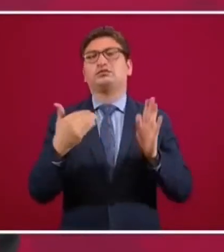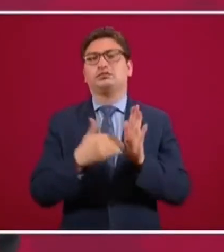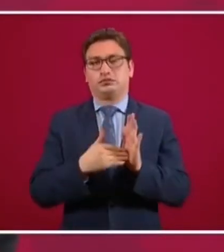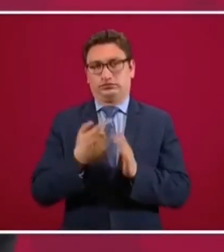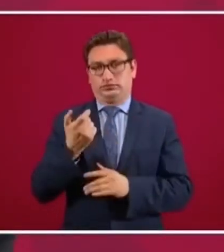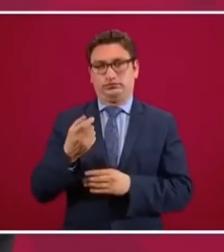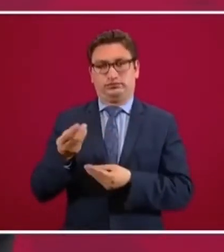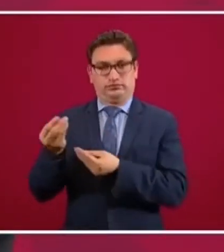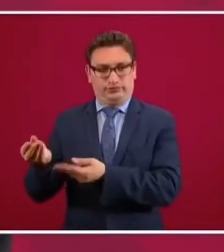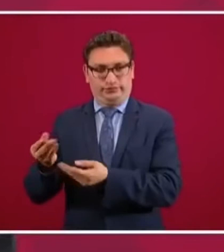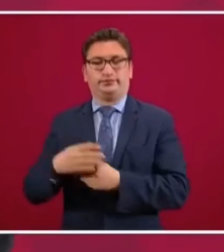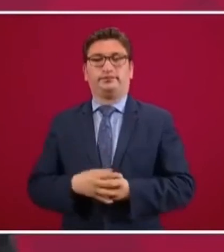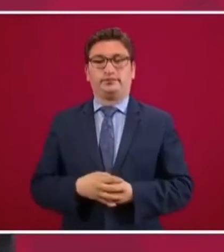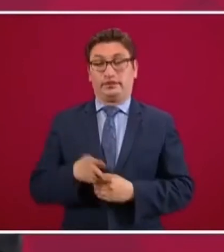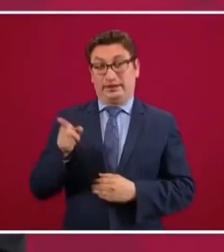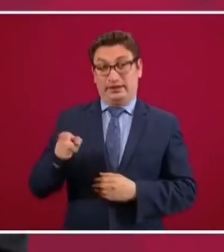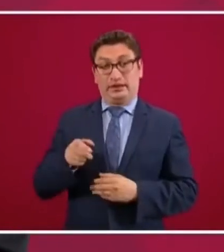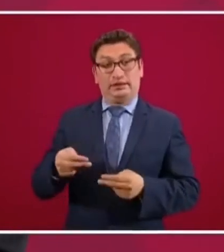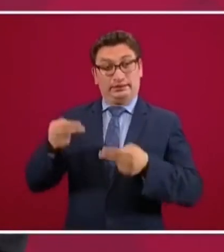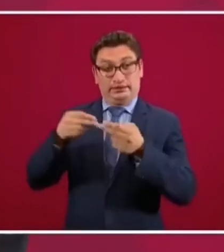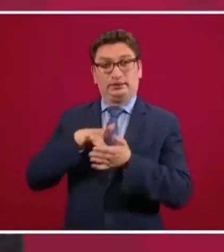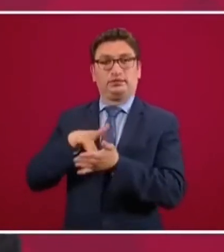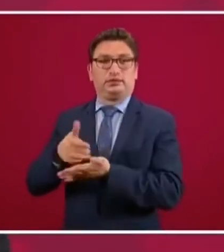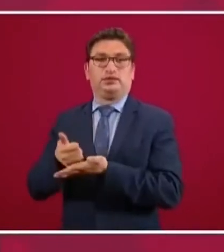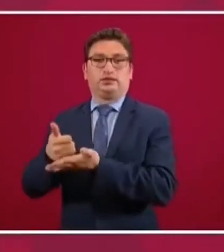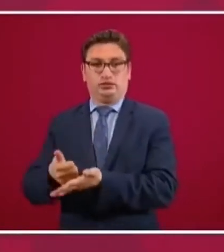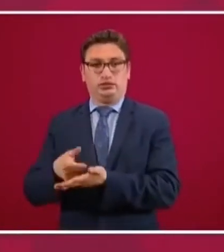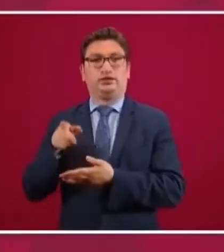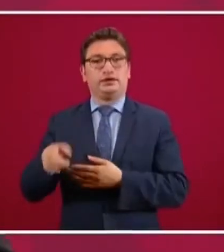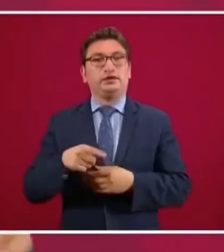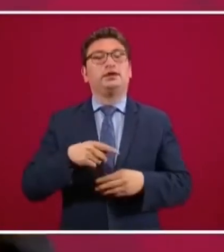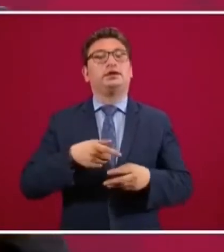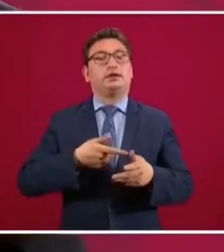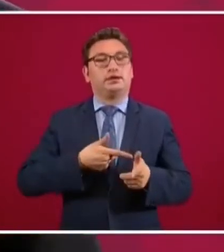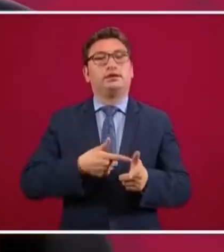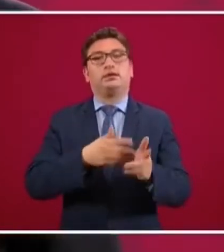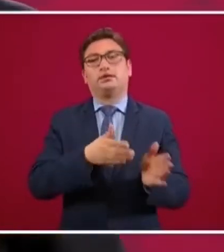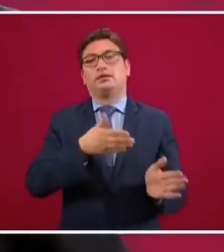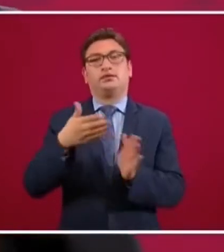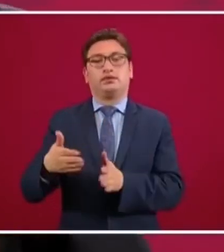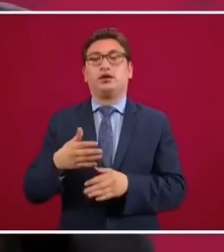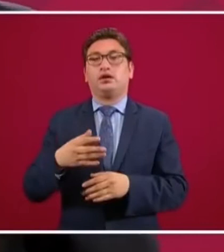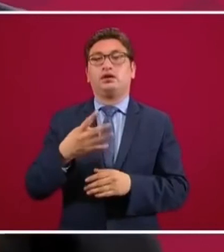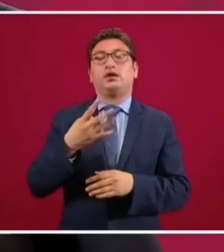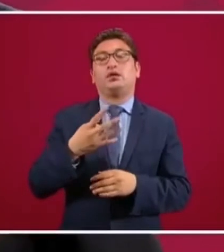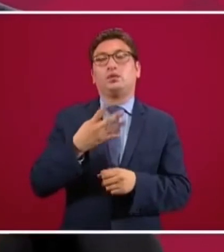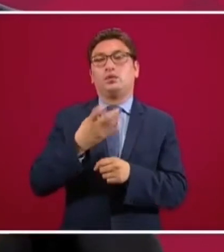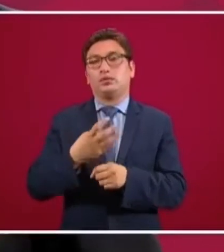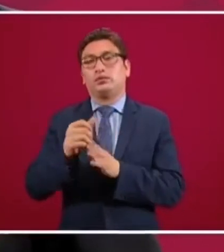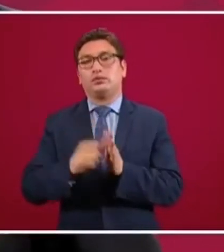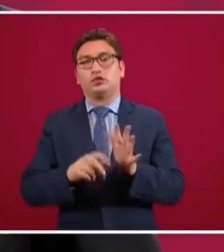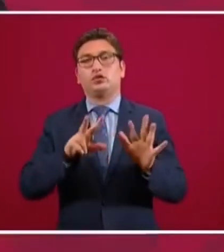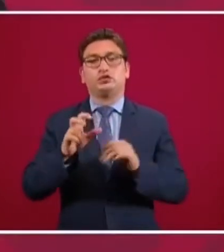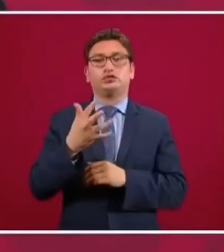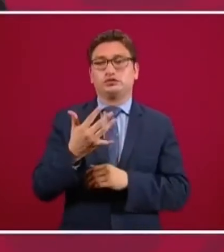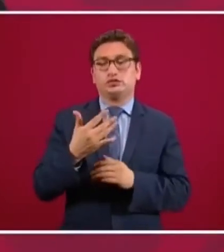le va a ayudar y va a empezar a pagar al cuarto mes 850 pesos.